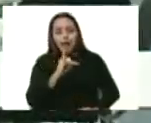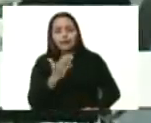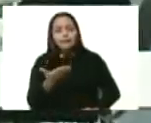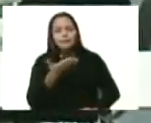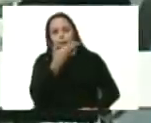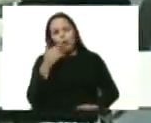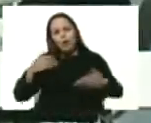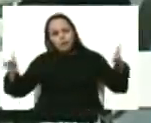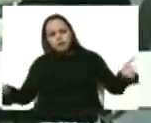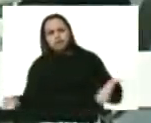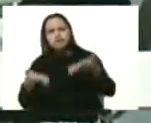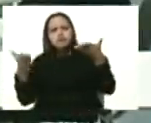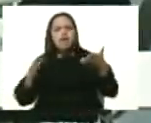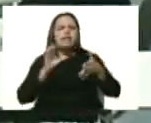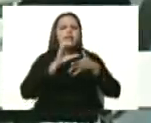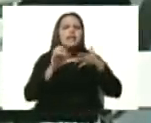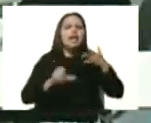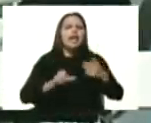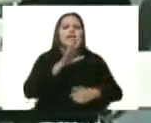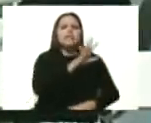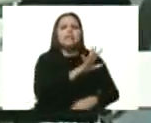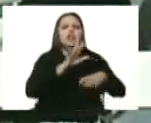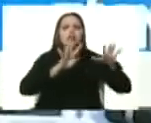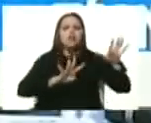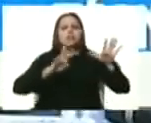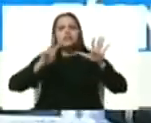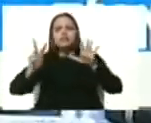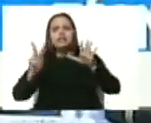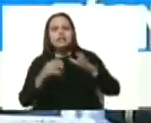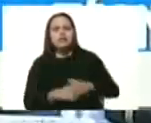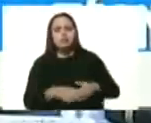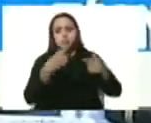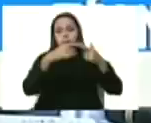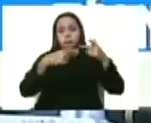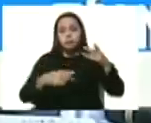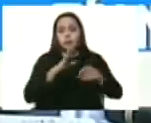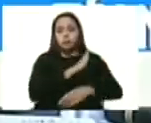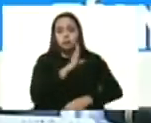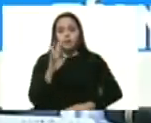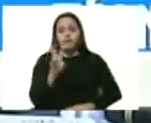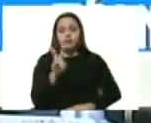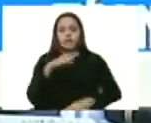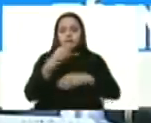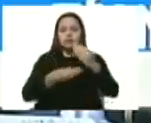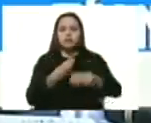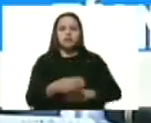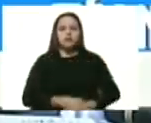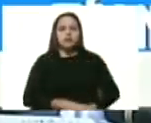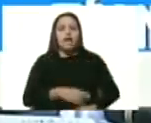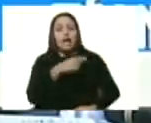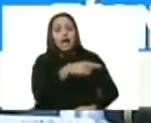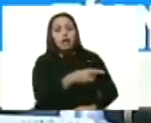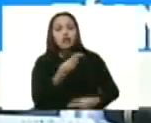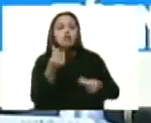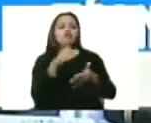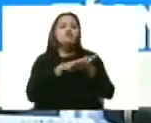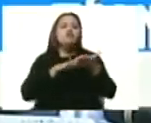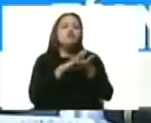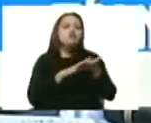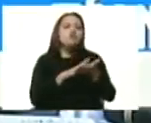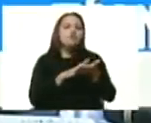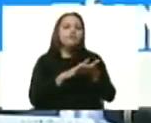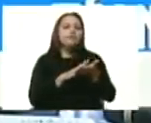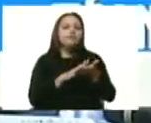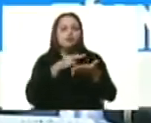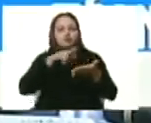estratégicamente 597 productos terminados. Esto ha sido resultado de un estudio realmente muy